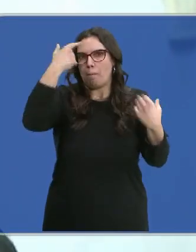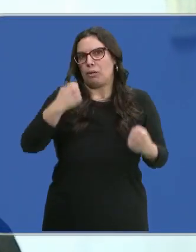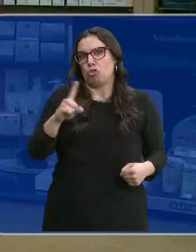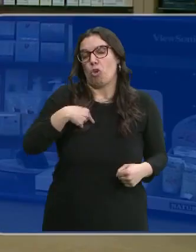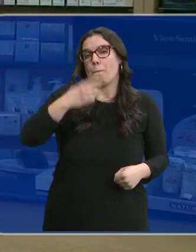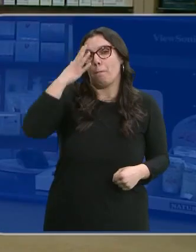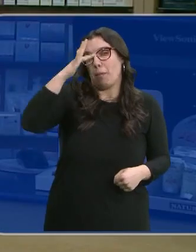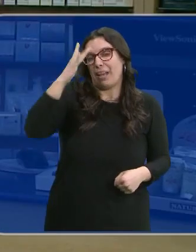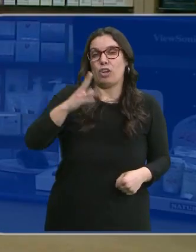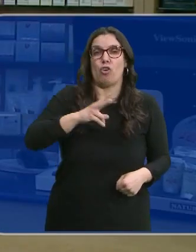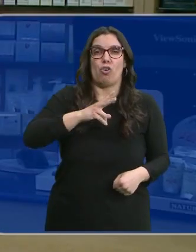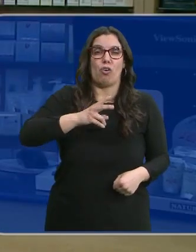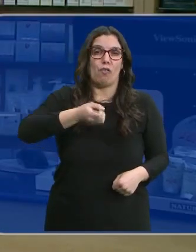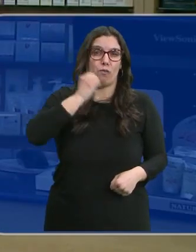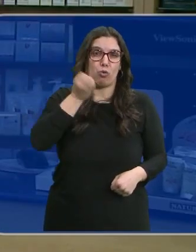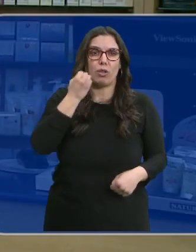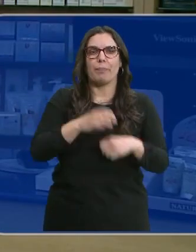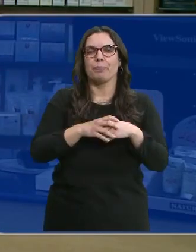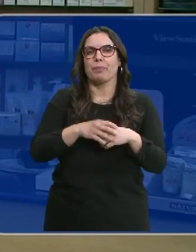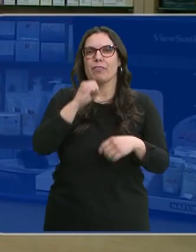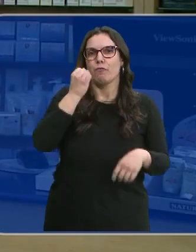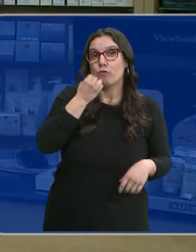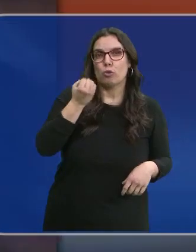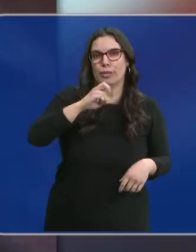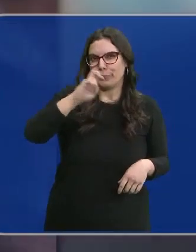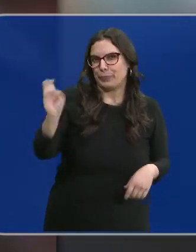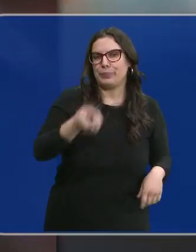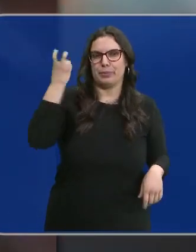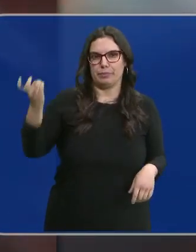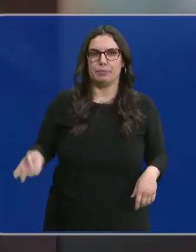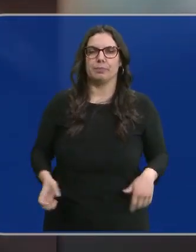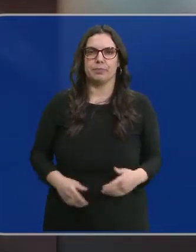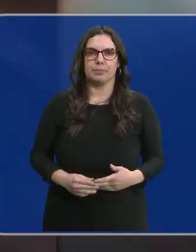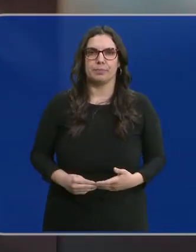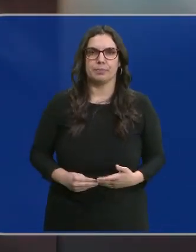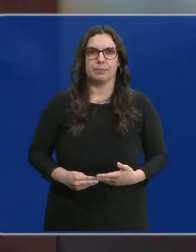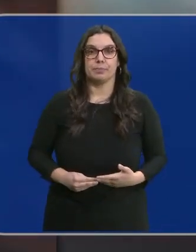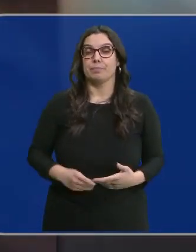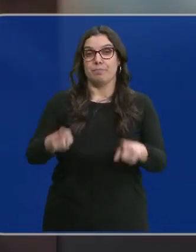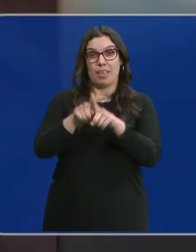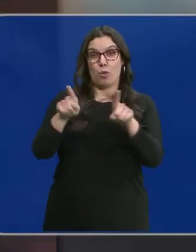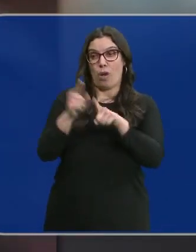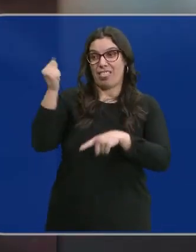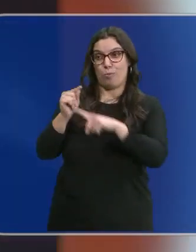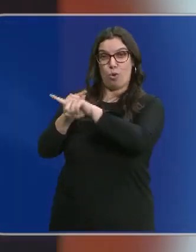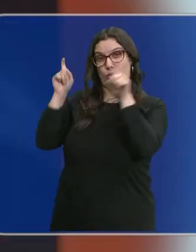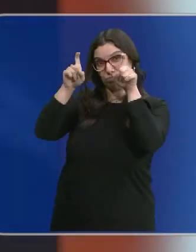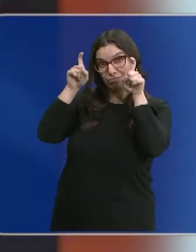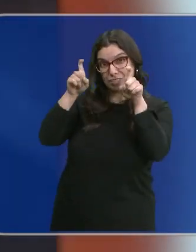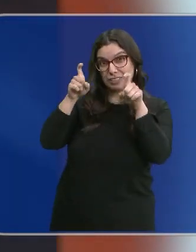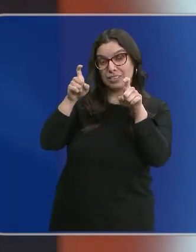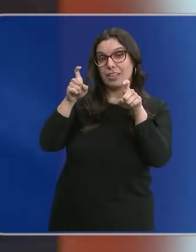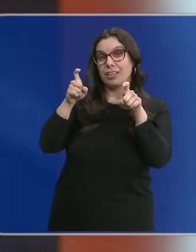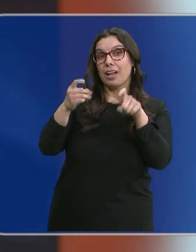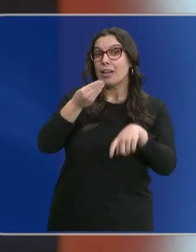pero supongo que en la fruta. Cítricos, frutas, pomelos, tomates, etc. Como nos enseñaron los dibujos, nada